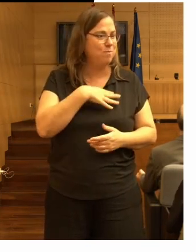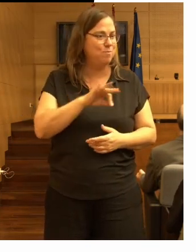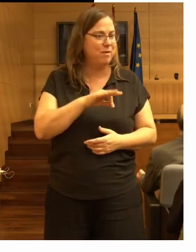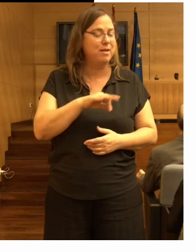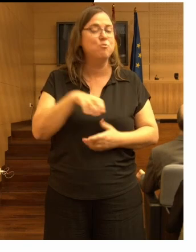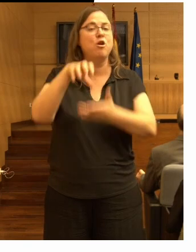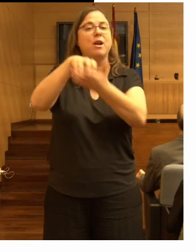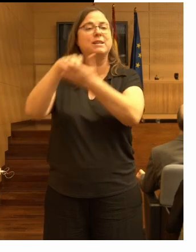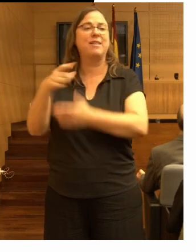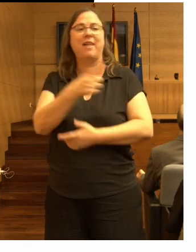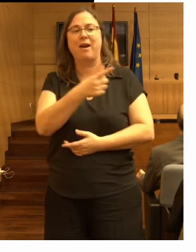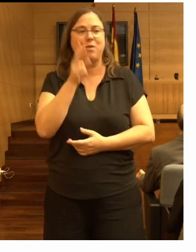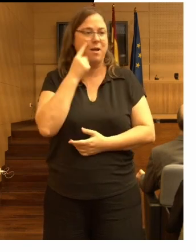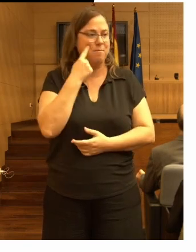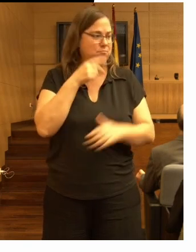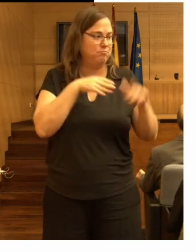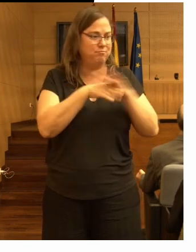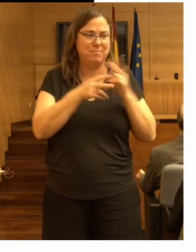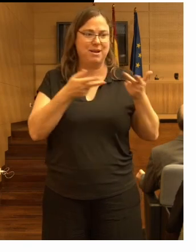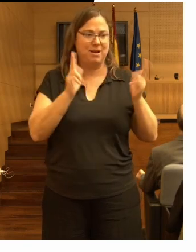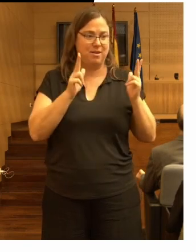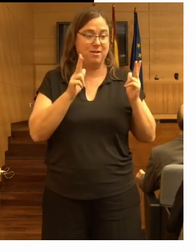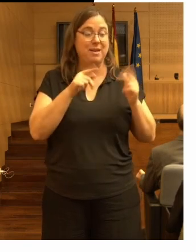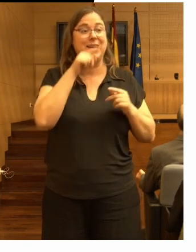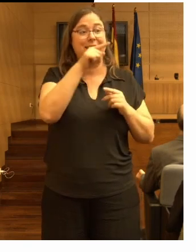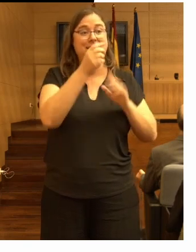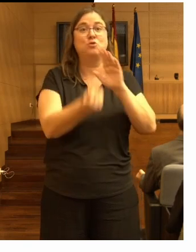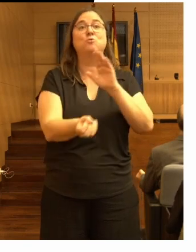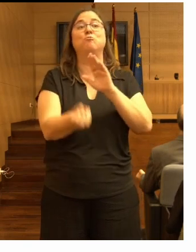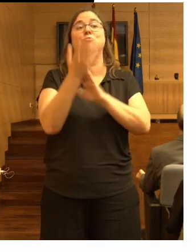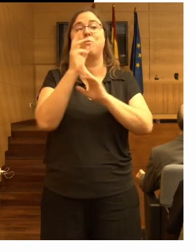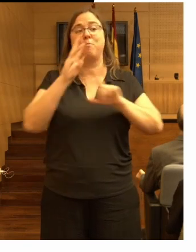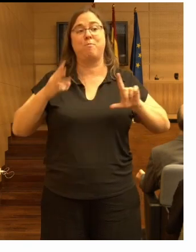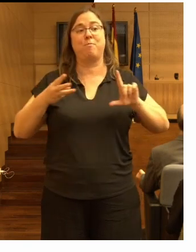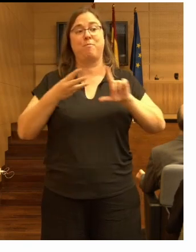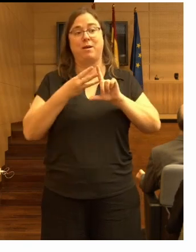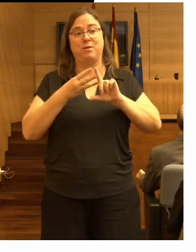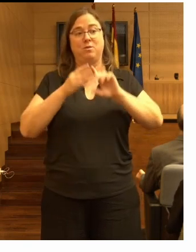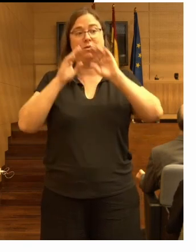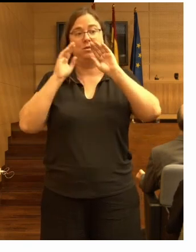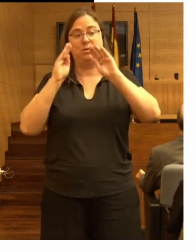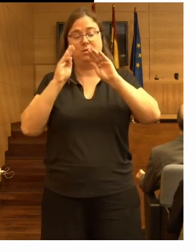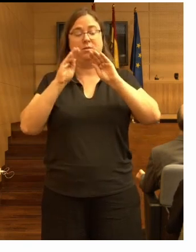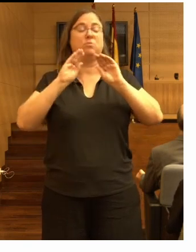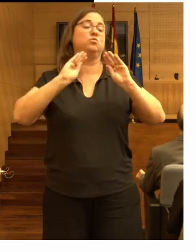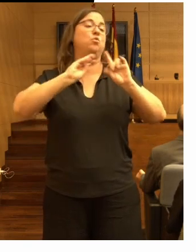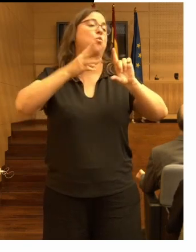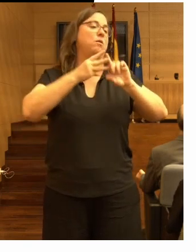residencias todo eso se subía a la página nursing home compare